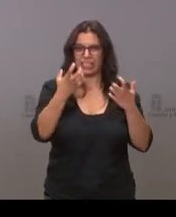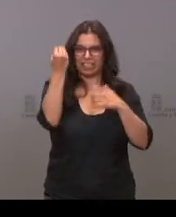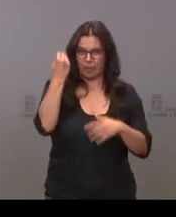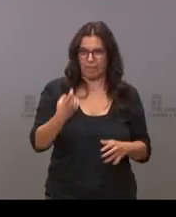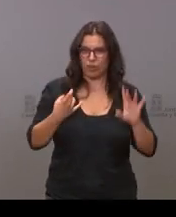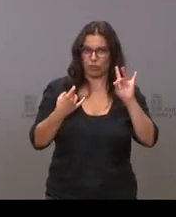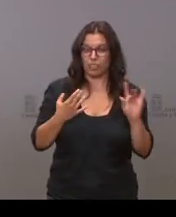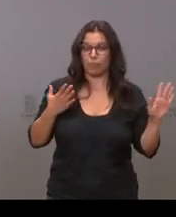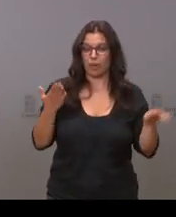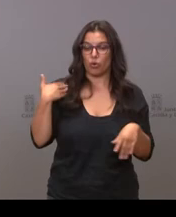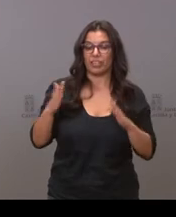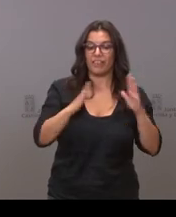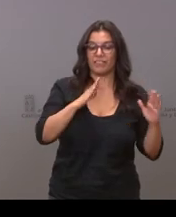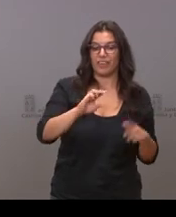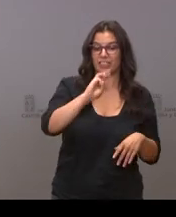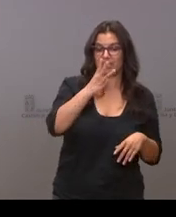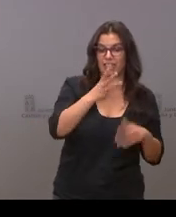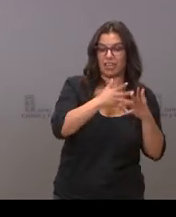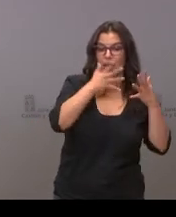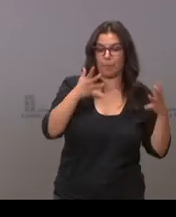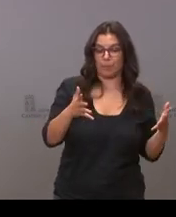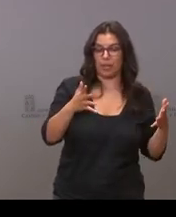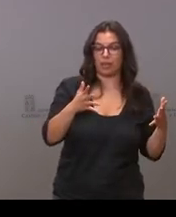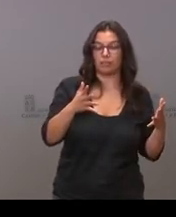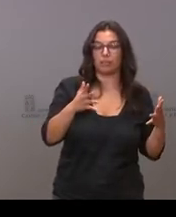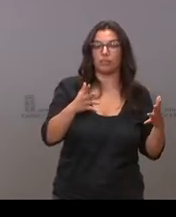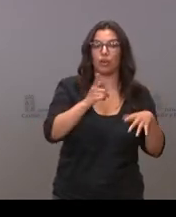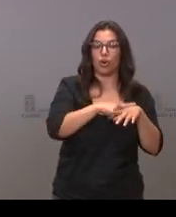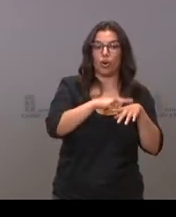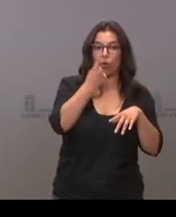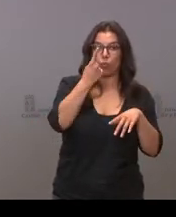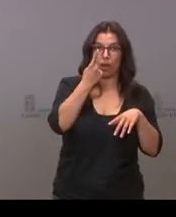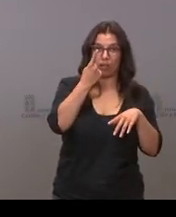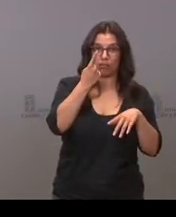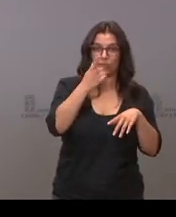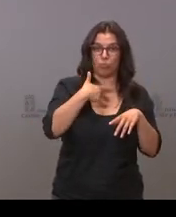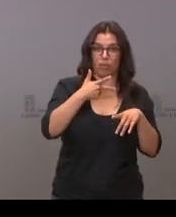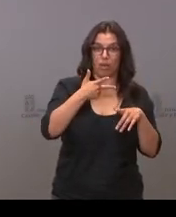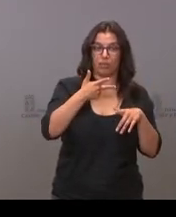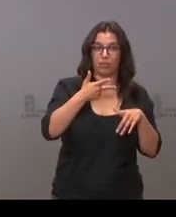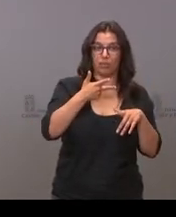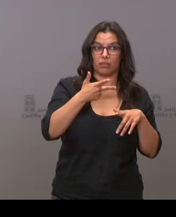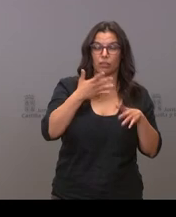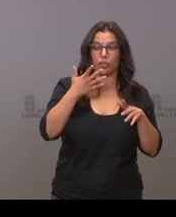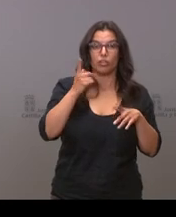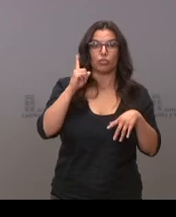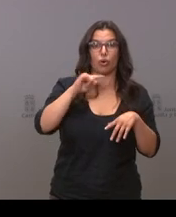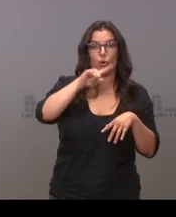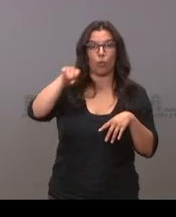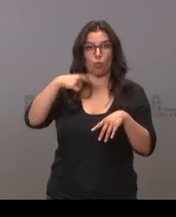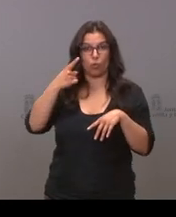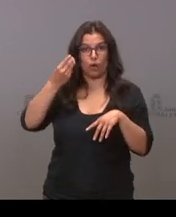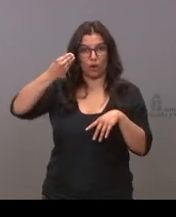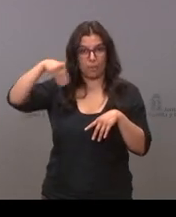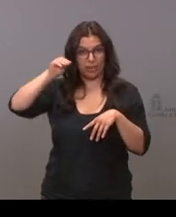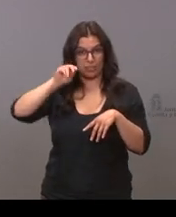en la fase 3 las terrazas hasta la 1 la única novedad en cuanto a horarios no en cuanto a foros sino en cuanto a horarios es una hora más de consumo en el interior